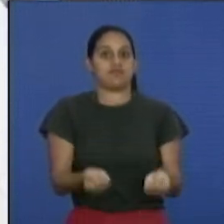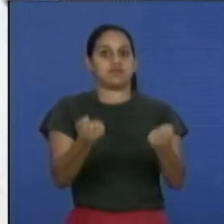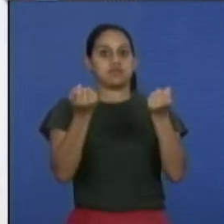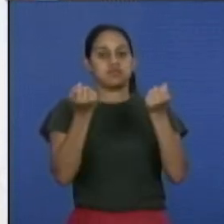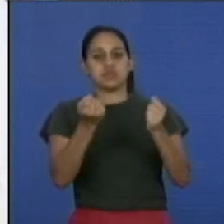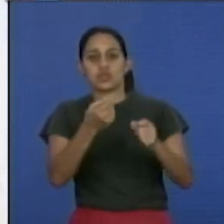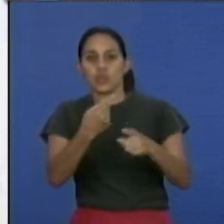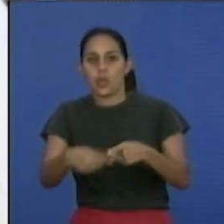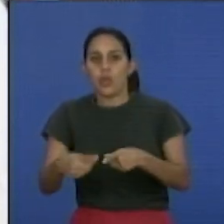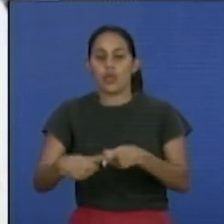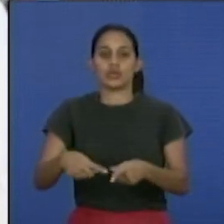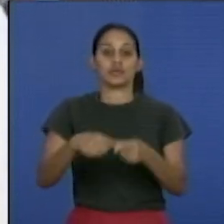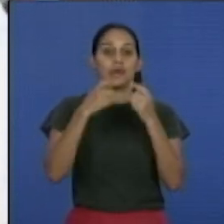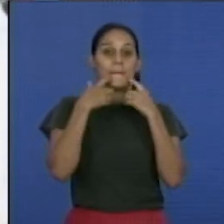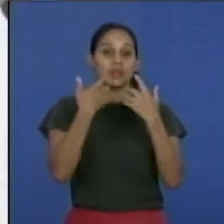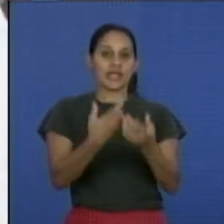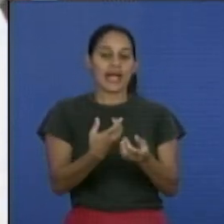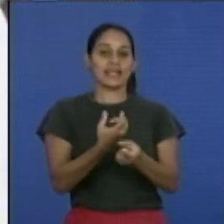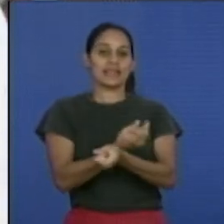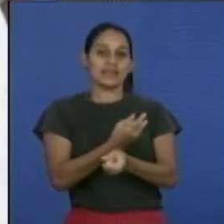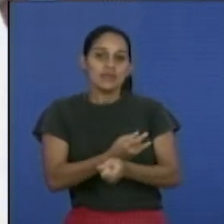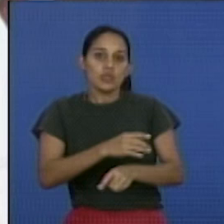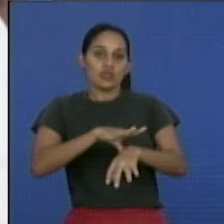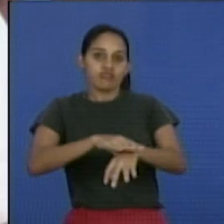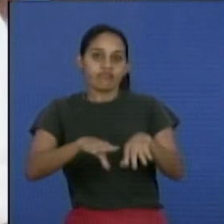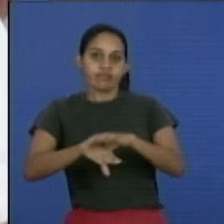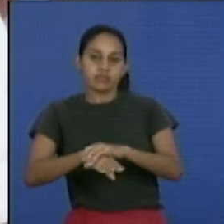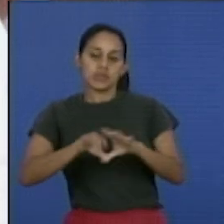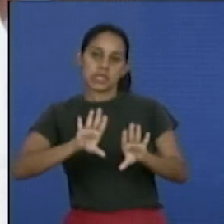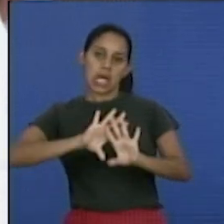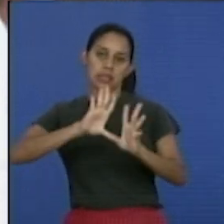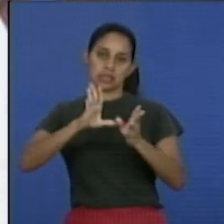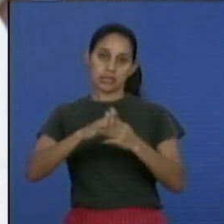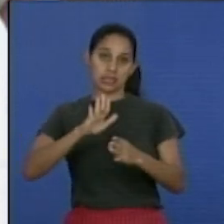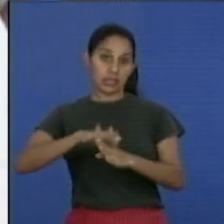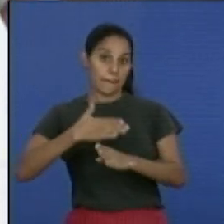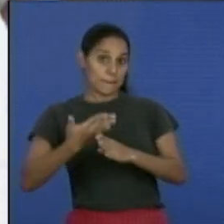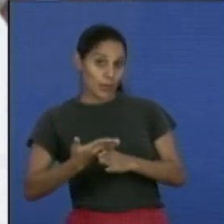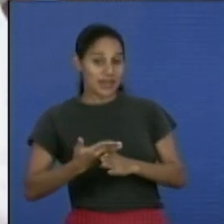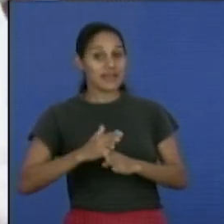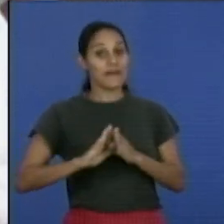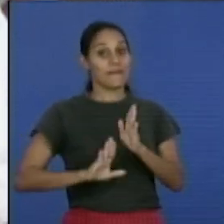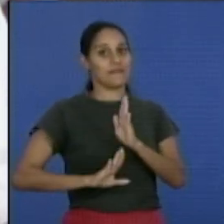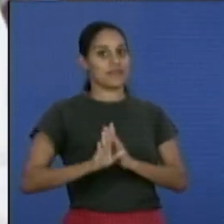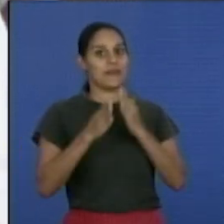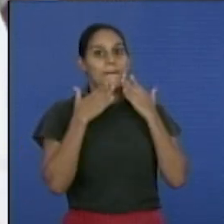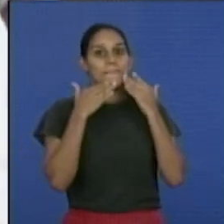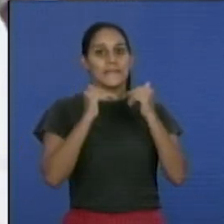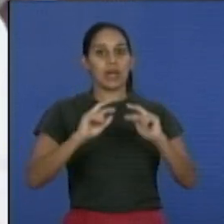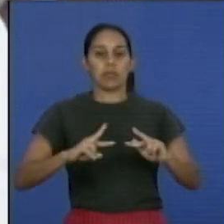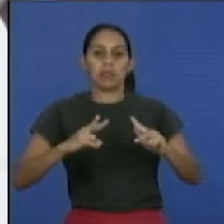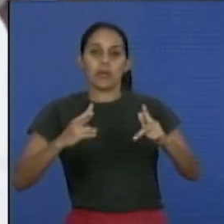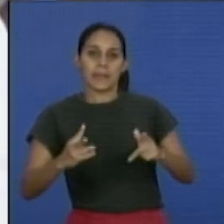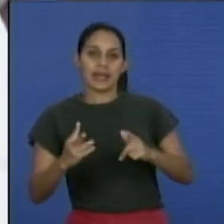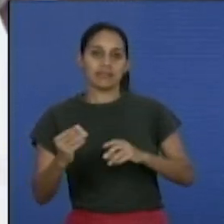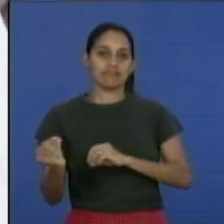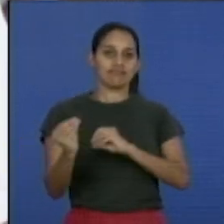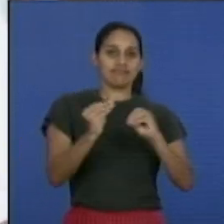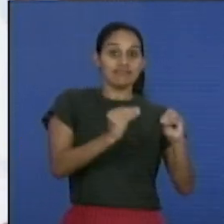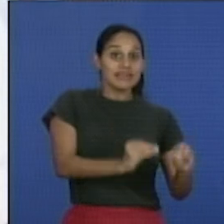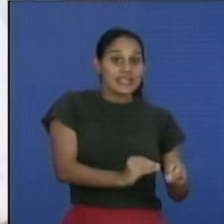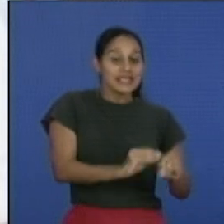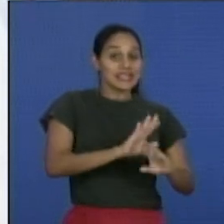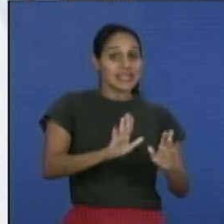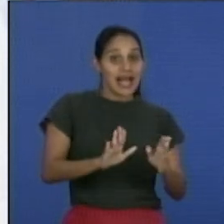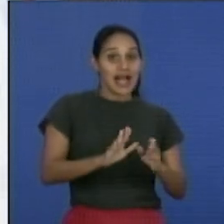tratamiento y la paciente, bueno, pudo recuperarse, incorporarse a su vida social y continuar su vida familiar. Y